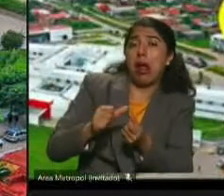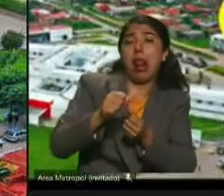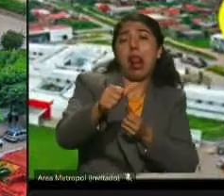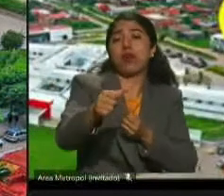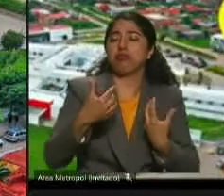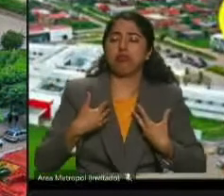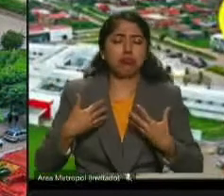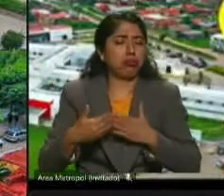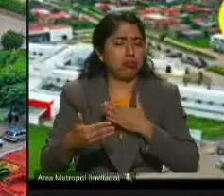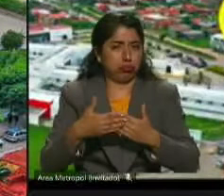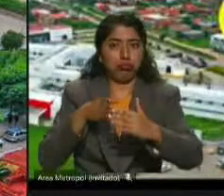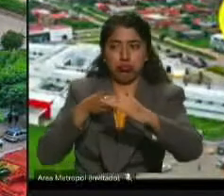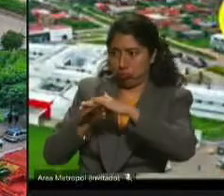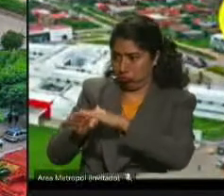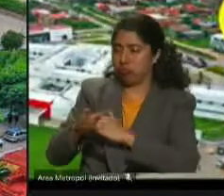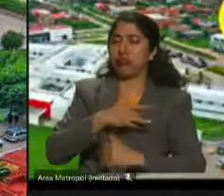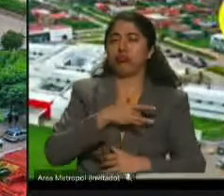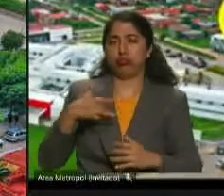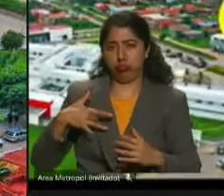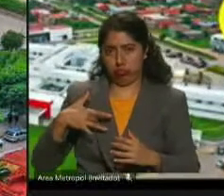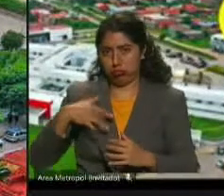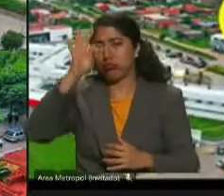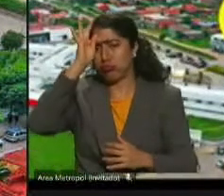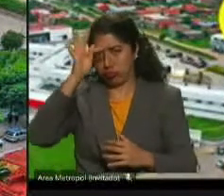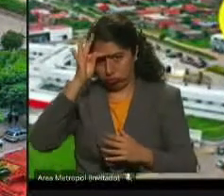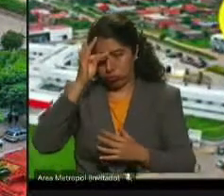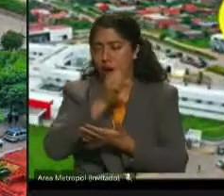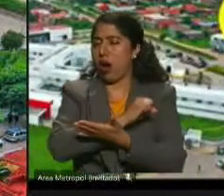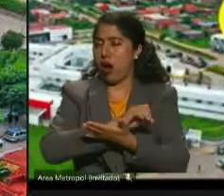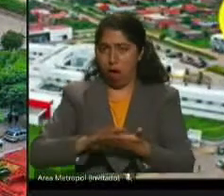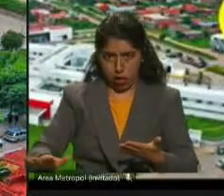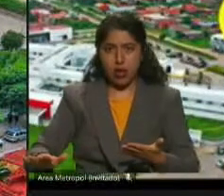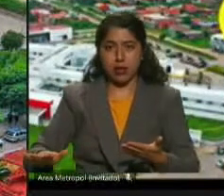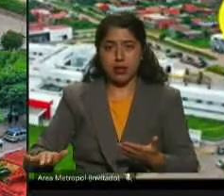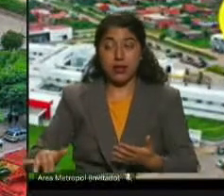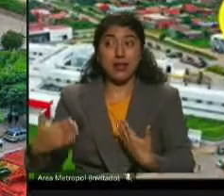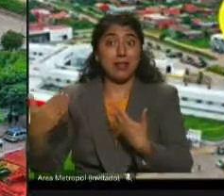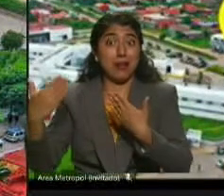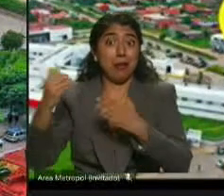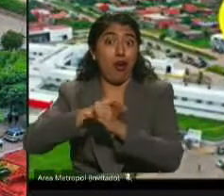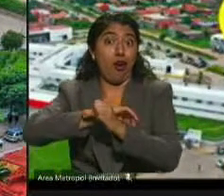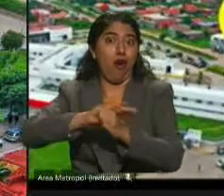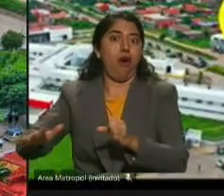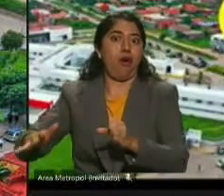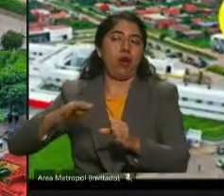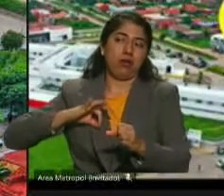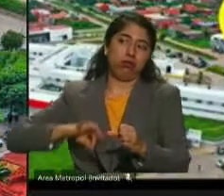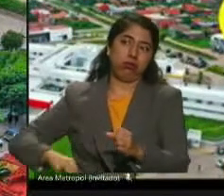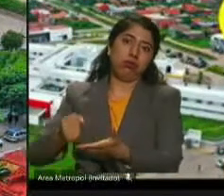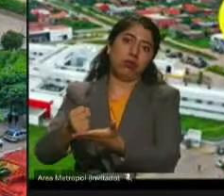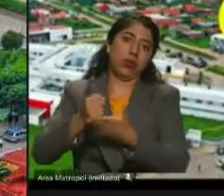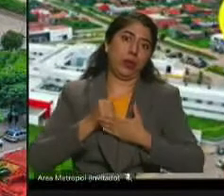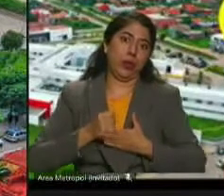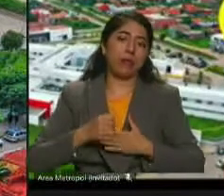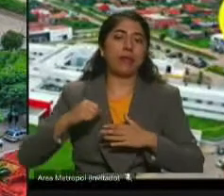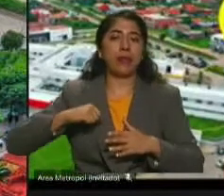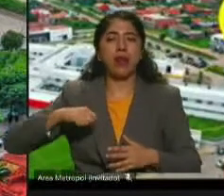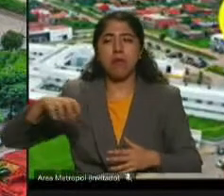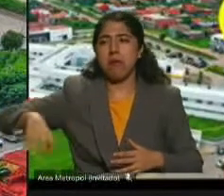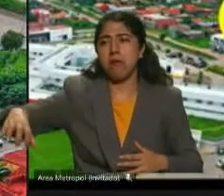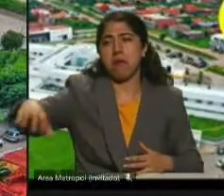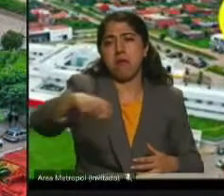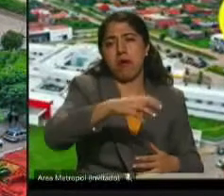nos ayudó muchísimo en la pandemia, tenemos un total de 83 centros de salud entre primer y segundo nivel, que son las